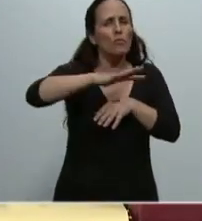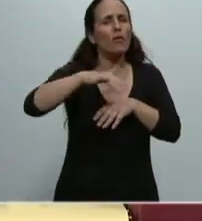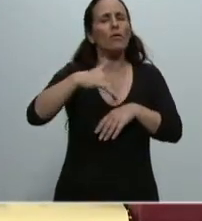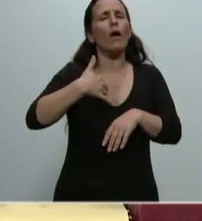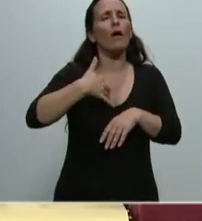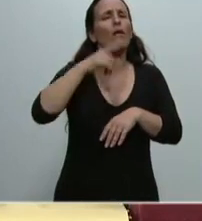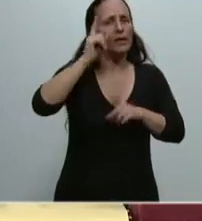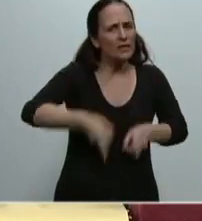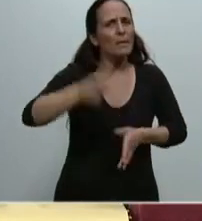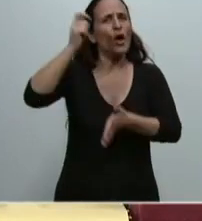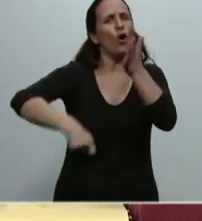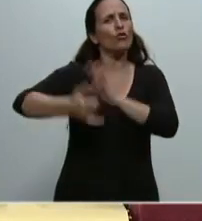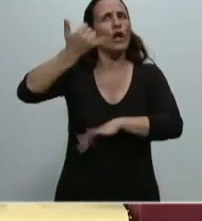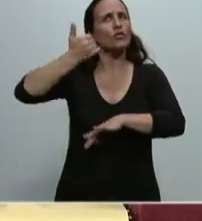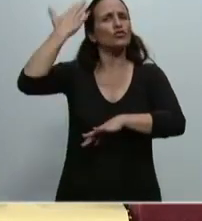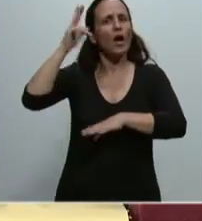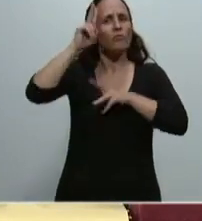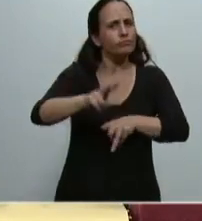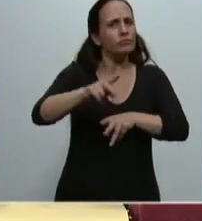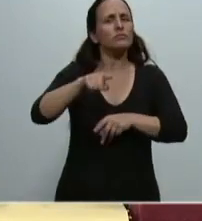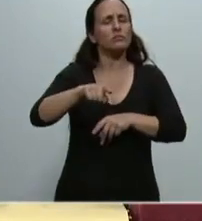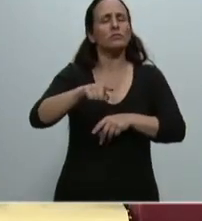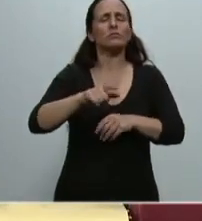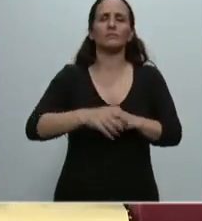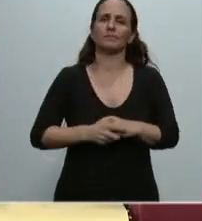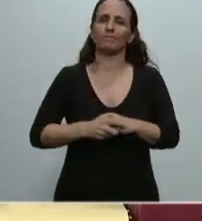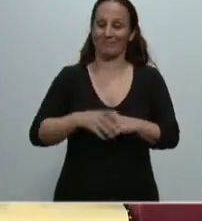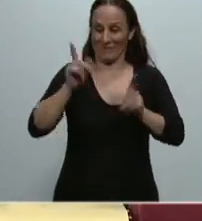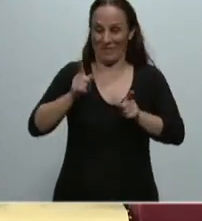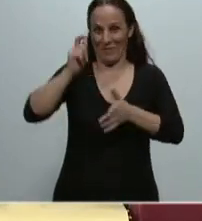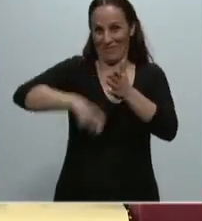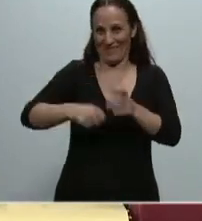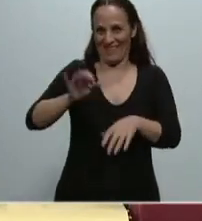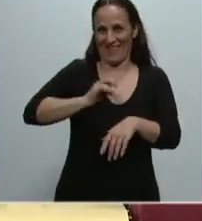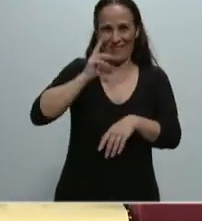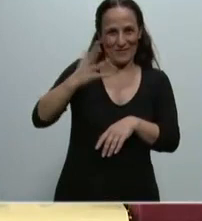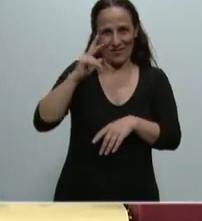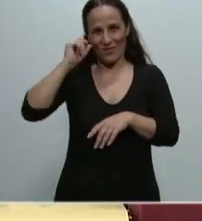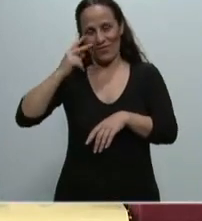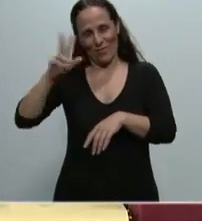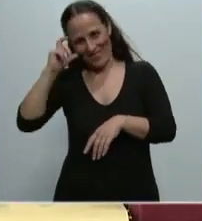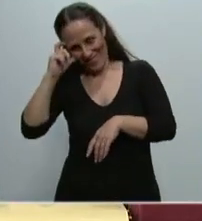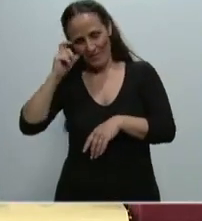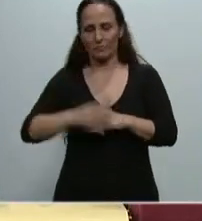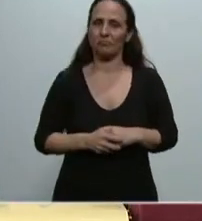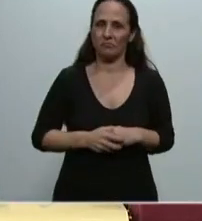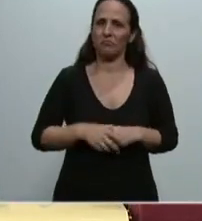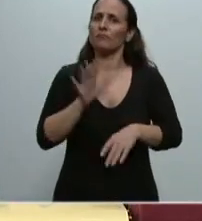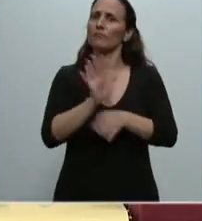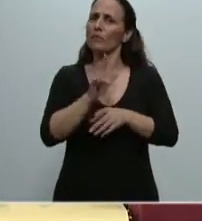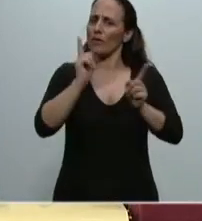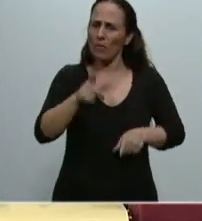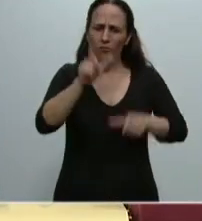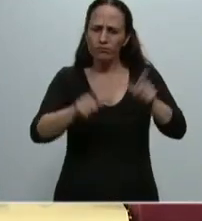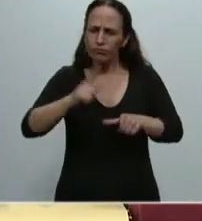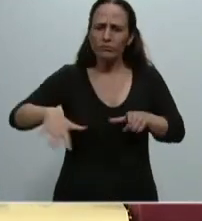contratos celebrados en el marco de dicha reestructuración. Esto también significa orden público